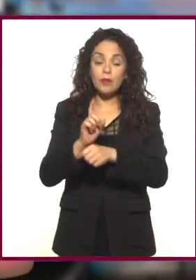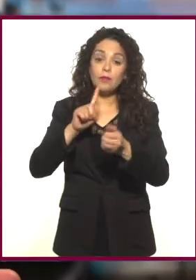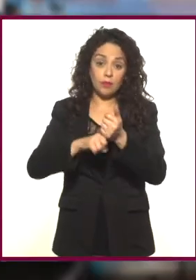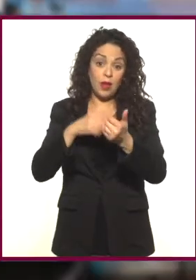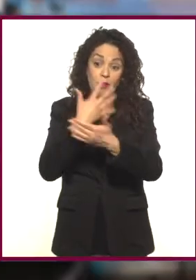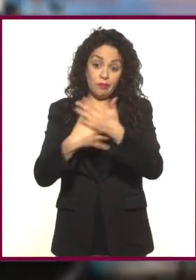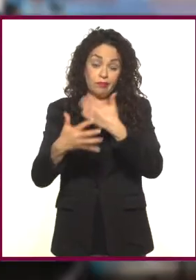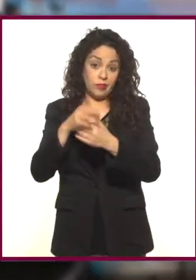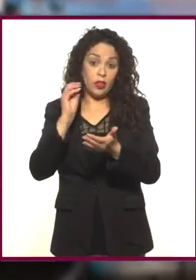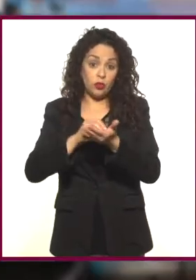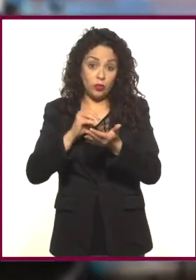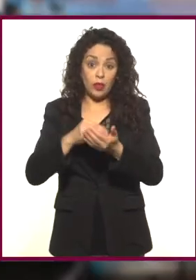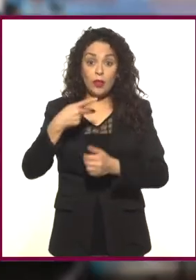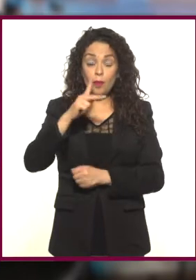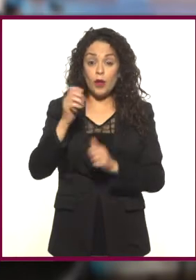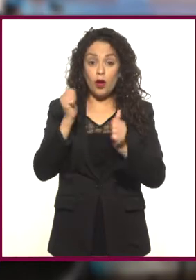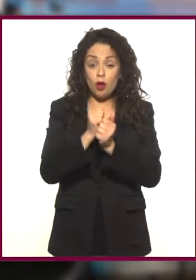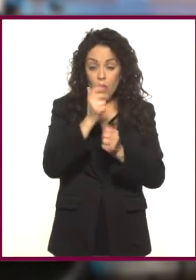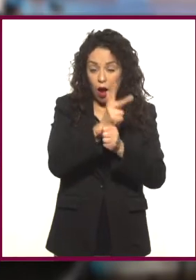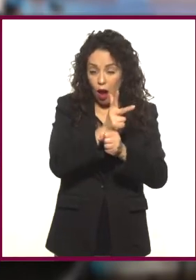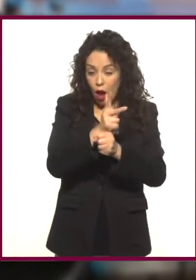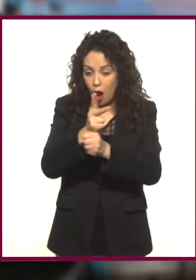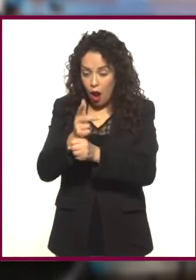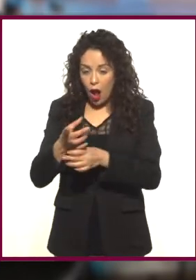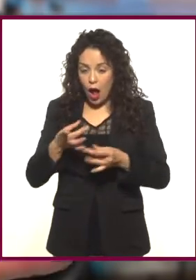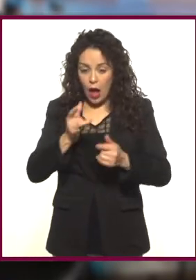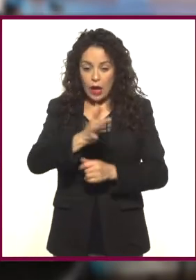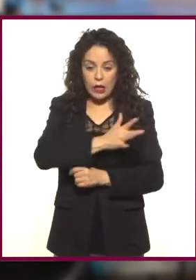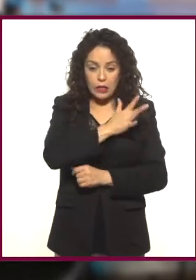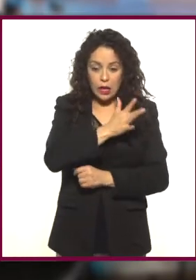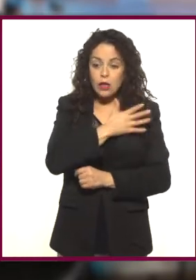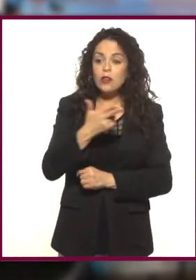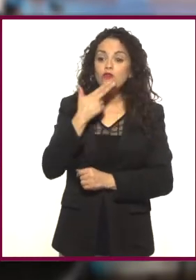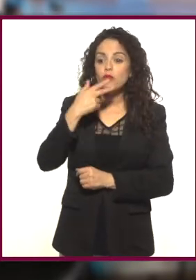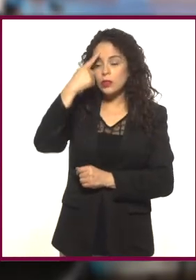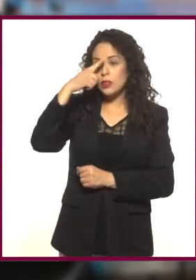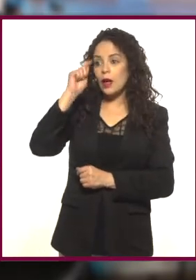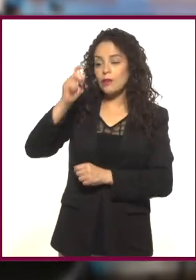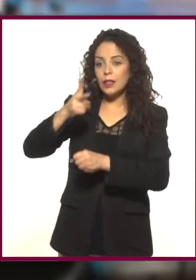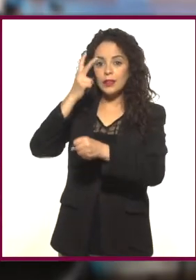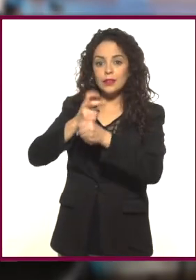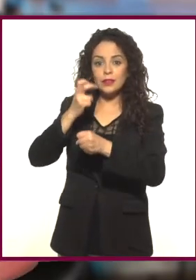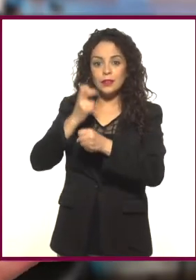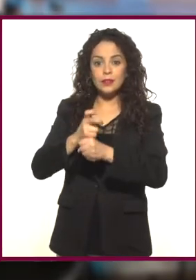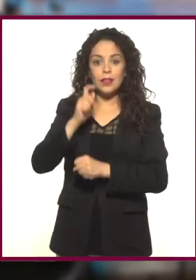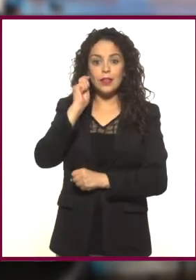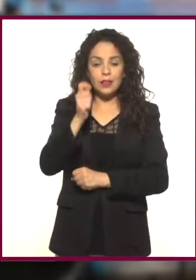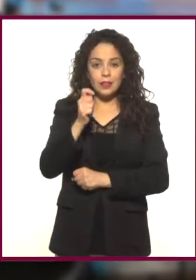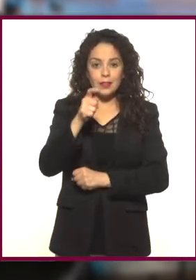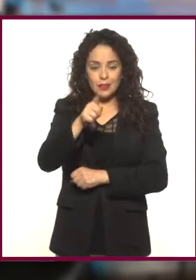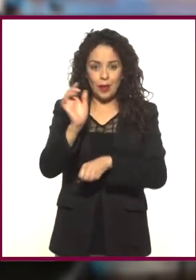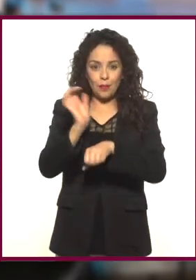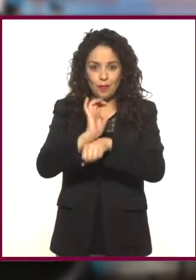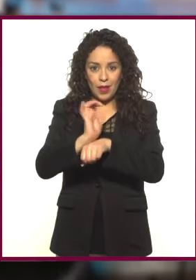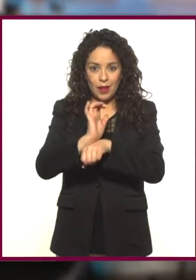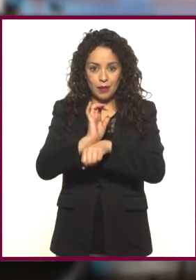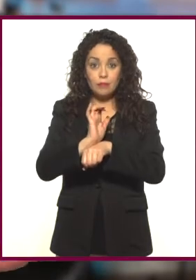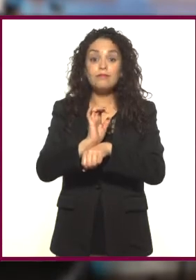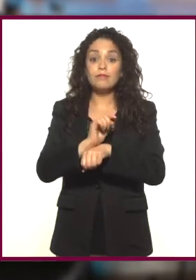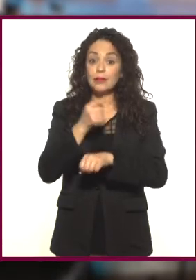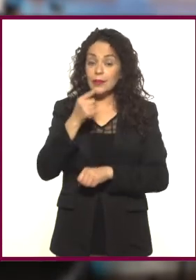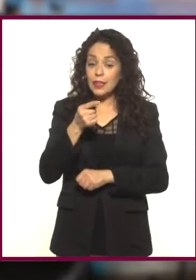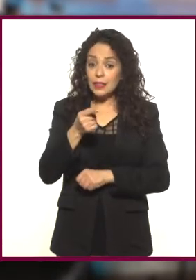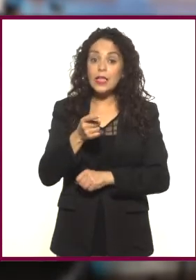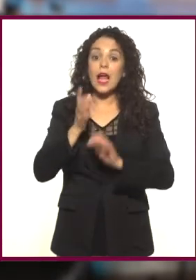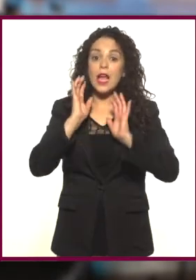Pero ya con una cámara de video de alta definición, como la que usó para el episodio 2, El Ataque de los Clones, se brincó ese paso